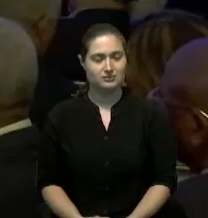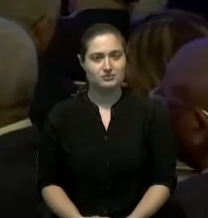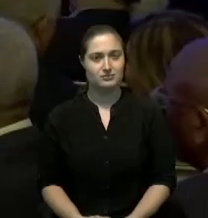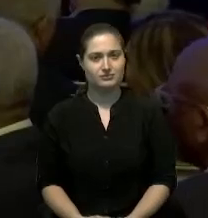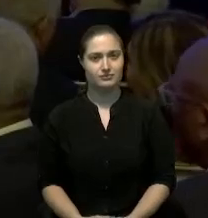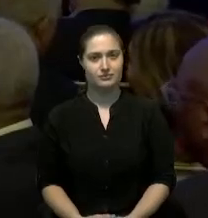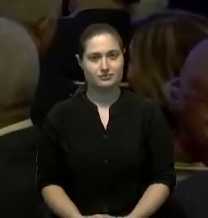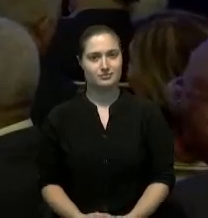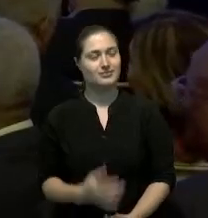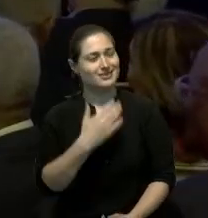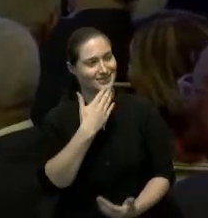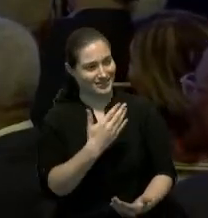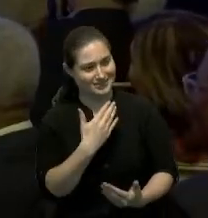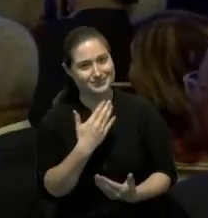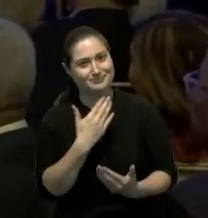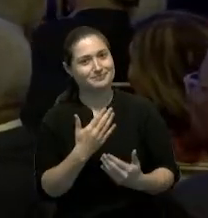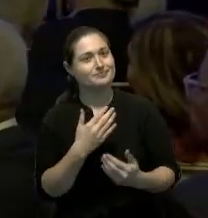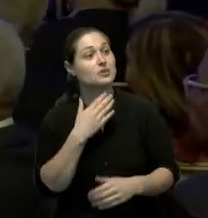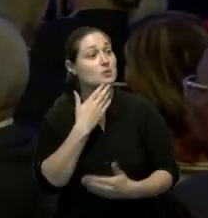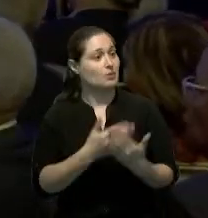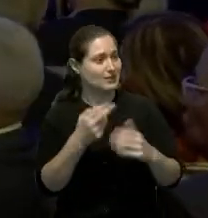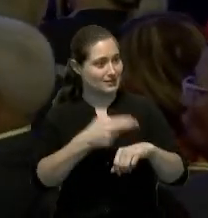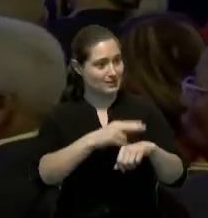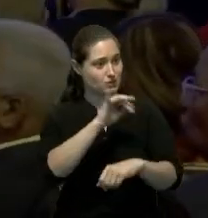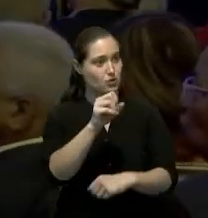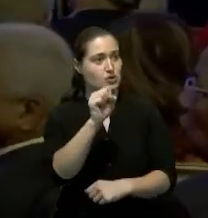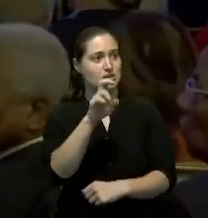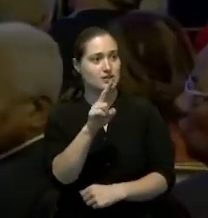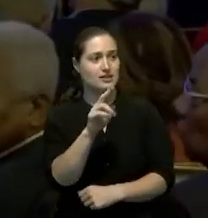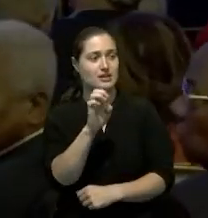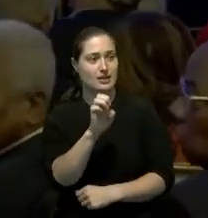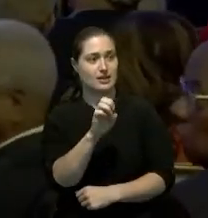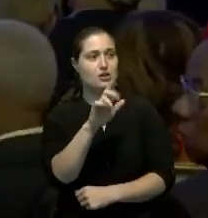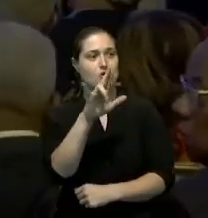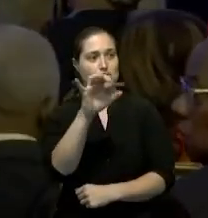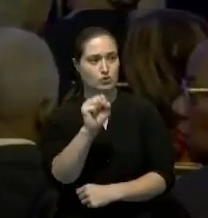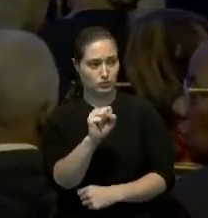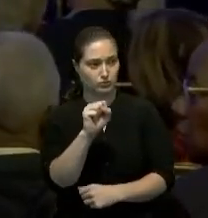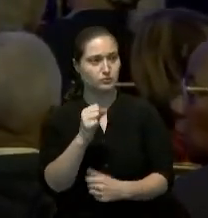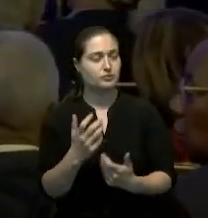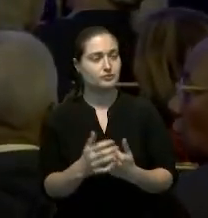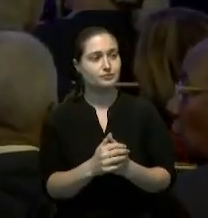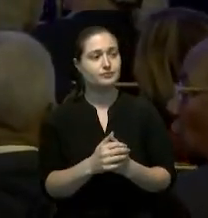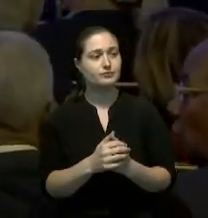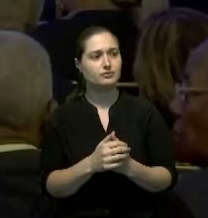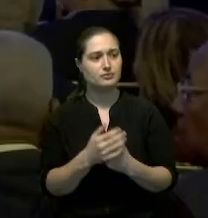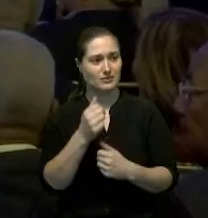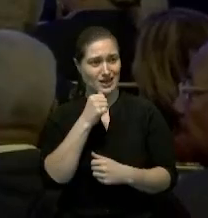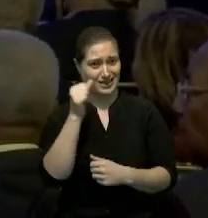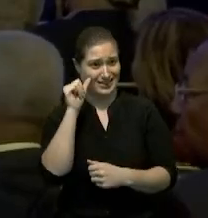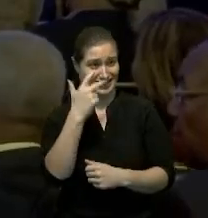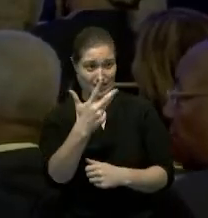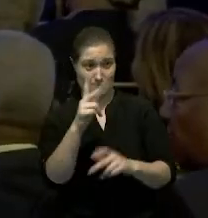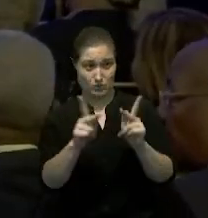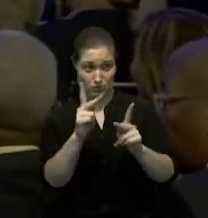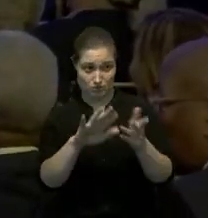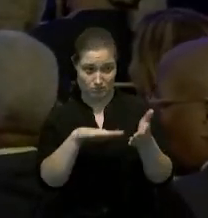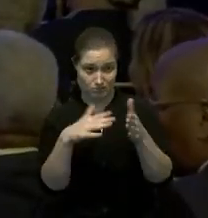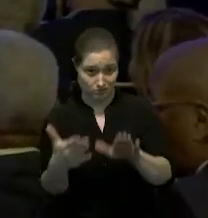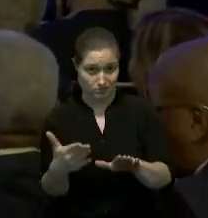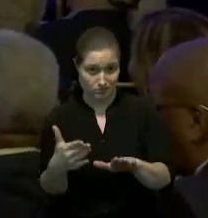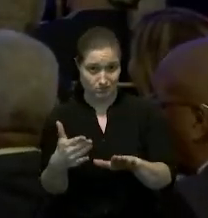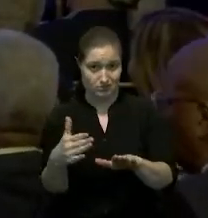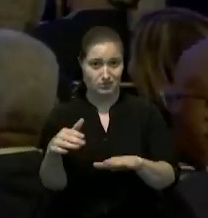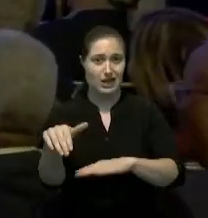gracias buenas tardes presidente José Laluz de RCC Media ayer fallecieron tres personas en la autopista